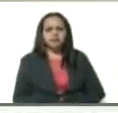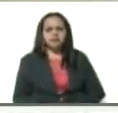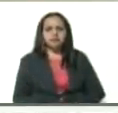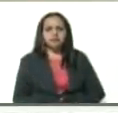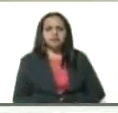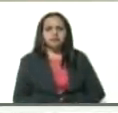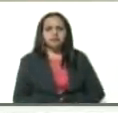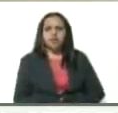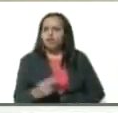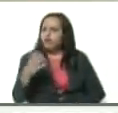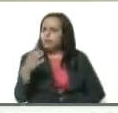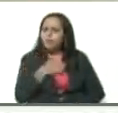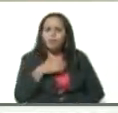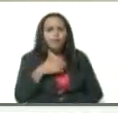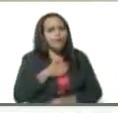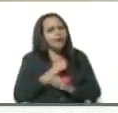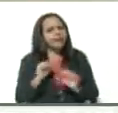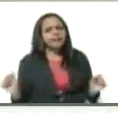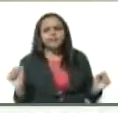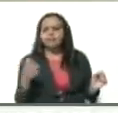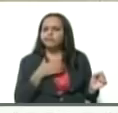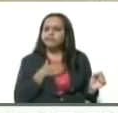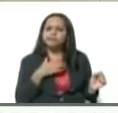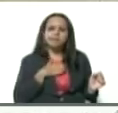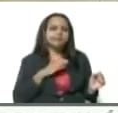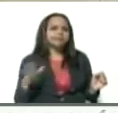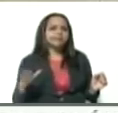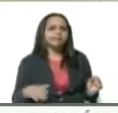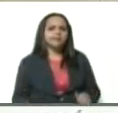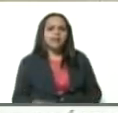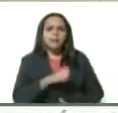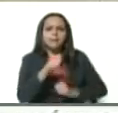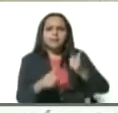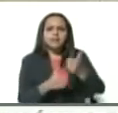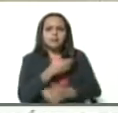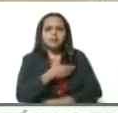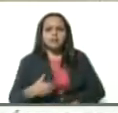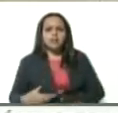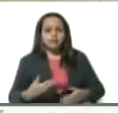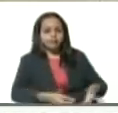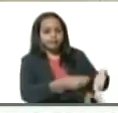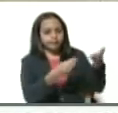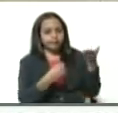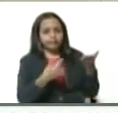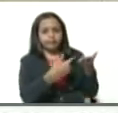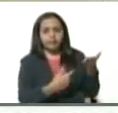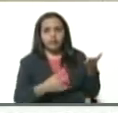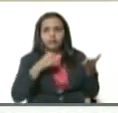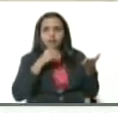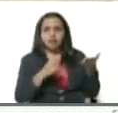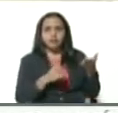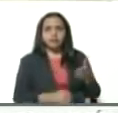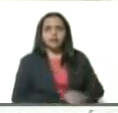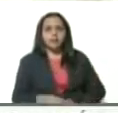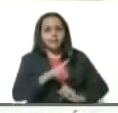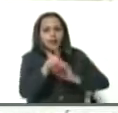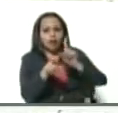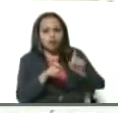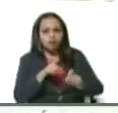No puede ser, no puede ser. Vicepresidenta, tengo en mis manos la encuesta.